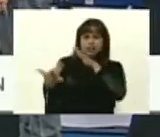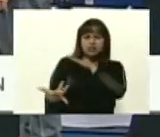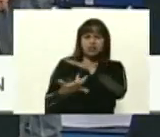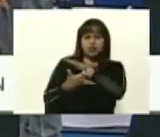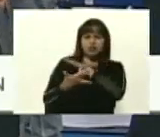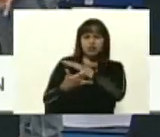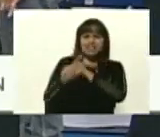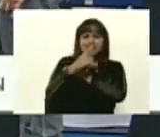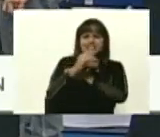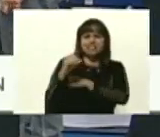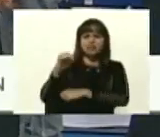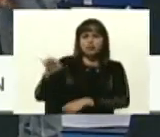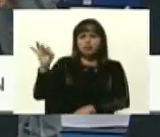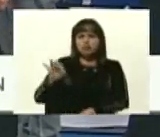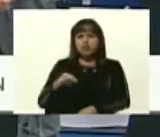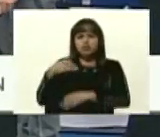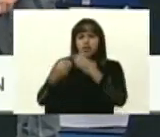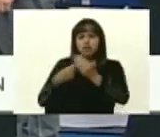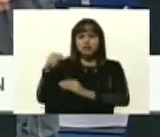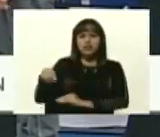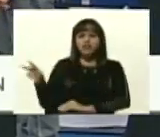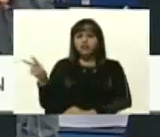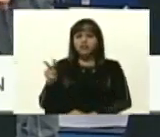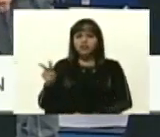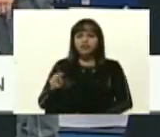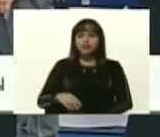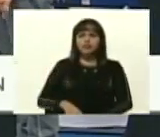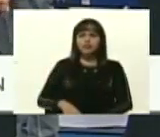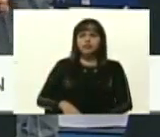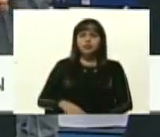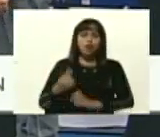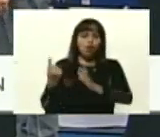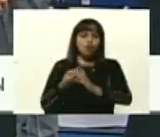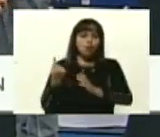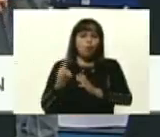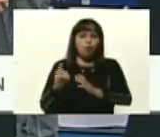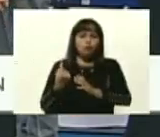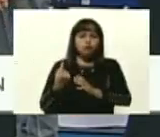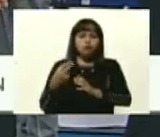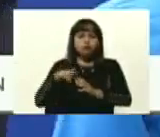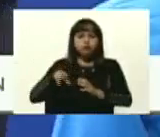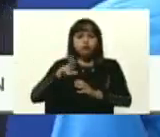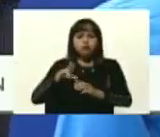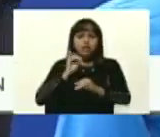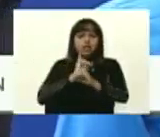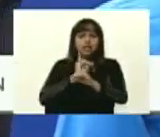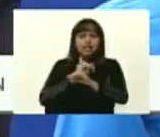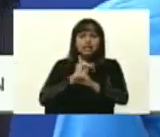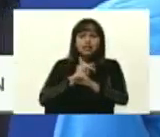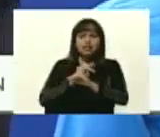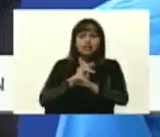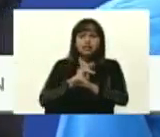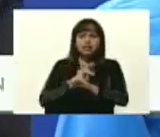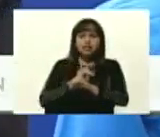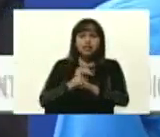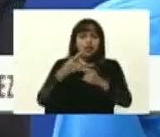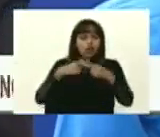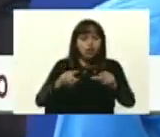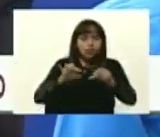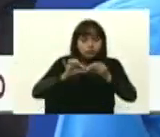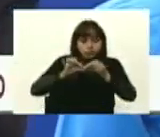100% venezolana de un modem para Internet y de herrajes para fibra